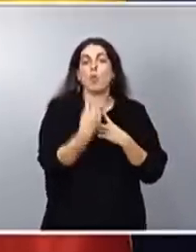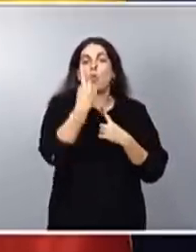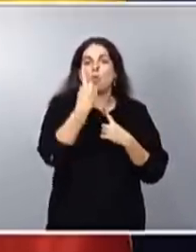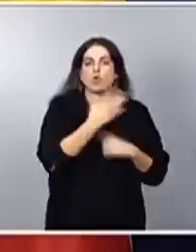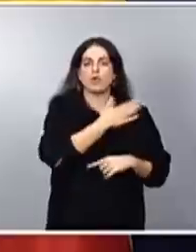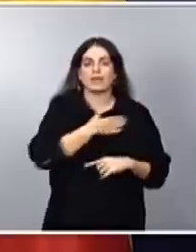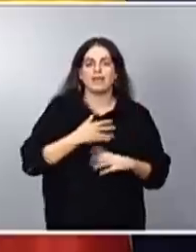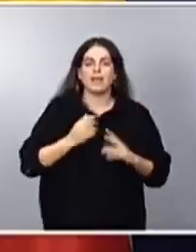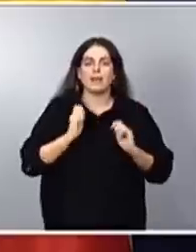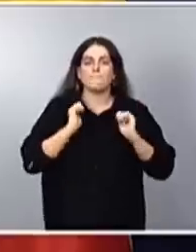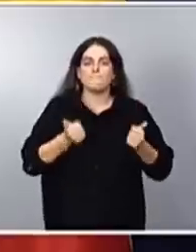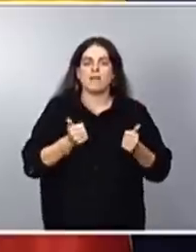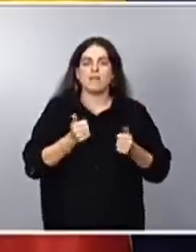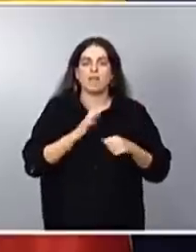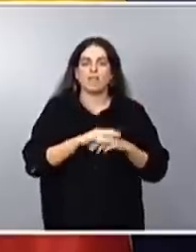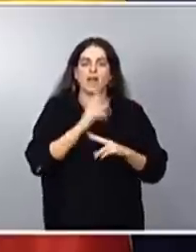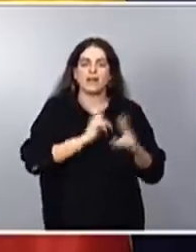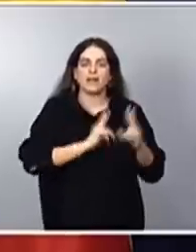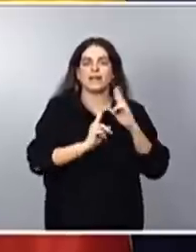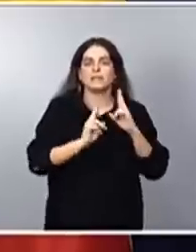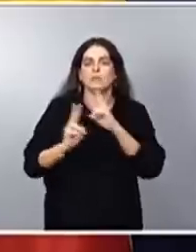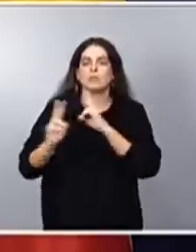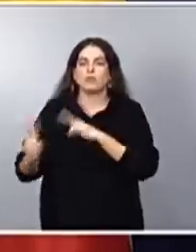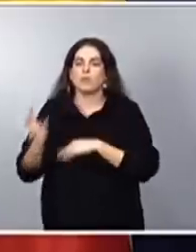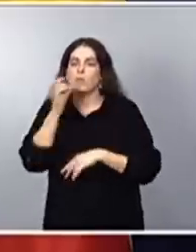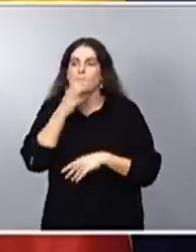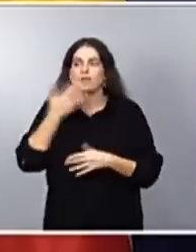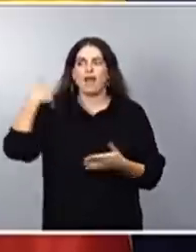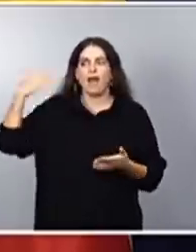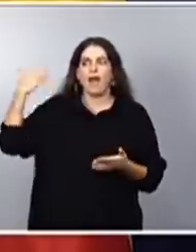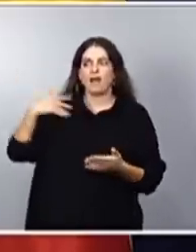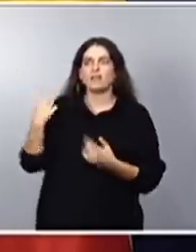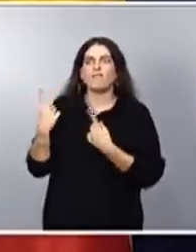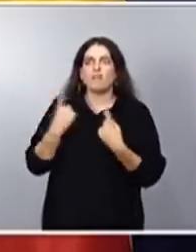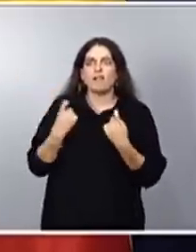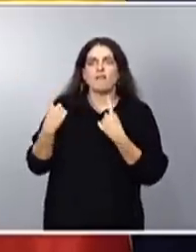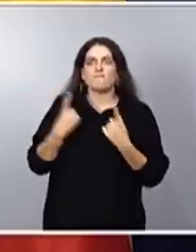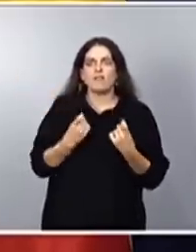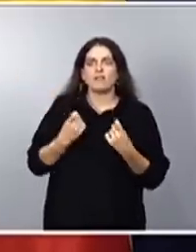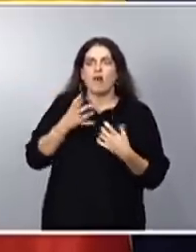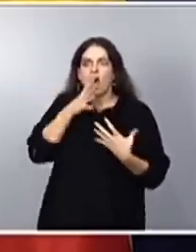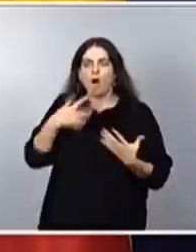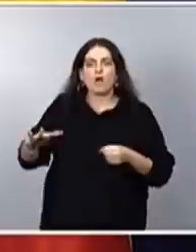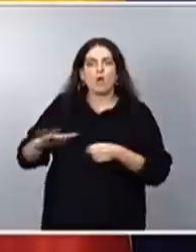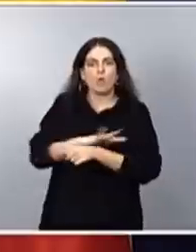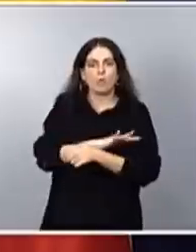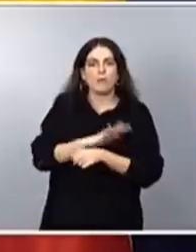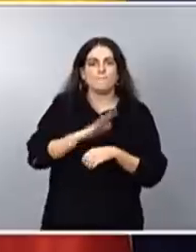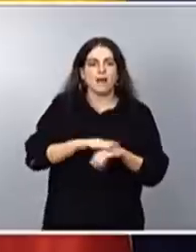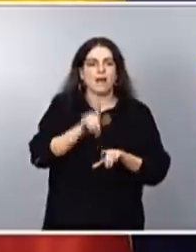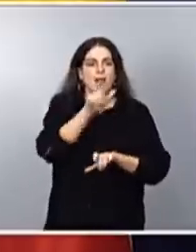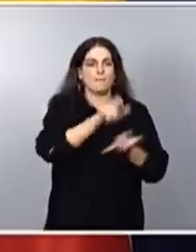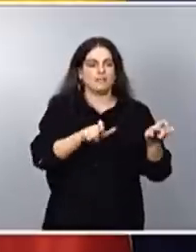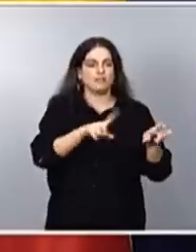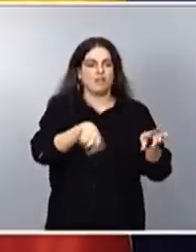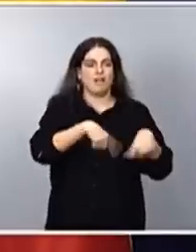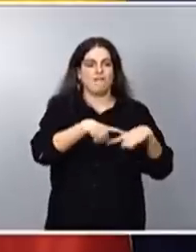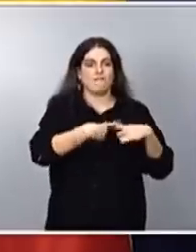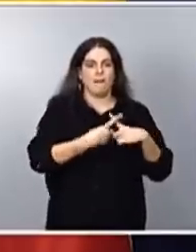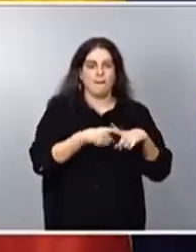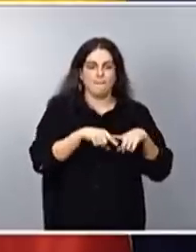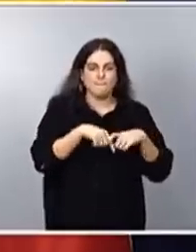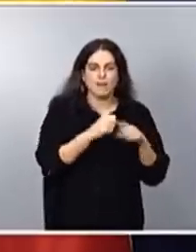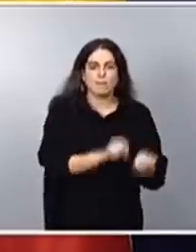revertir unas carencias históricas muy importantes en nuestro país en la protección a las familias. El objetivo de esta norma es